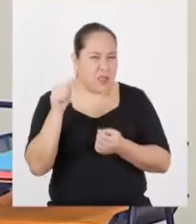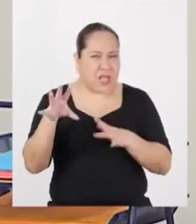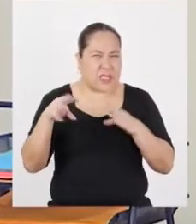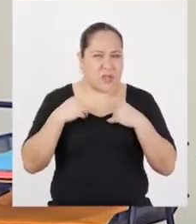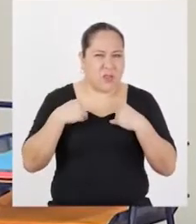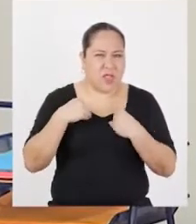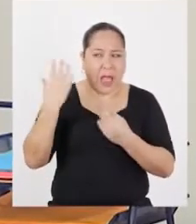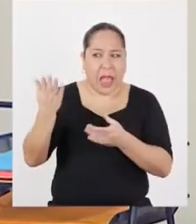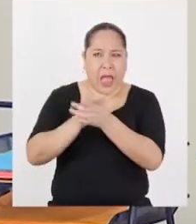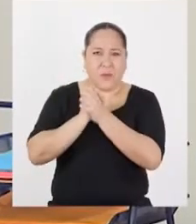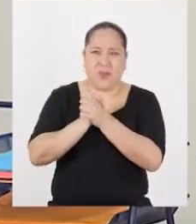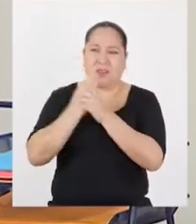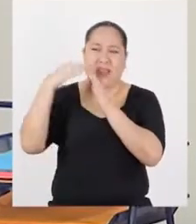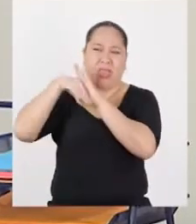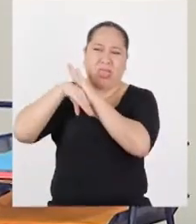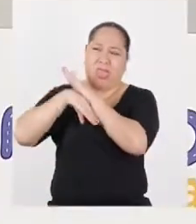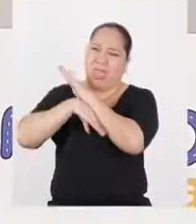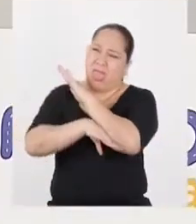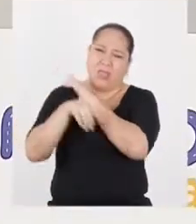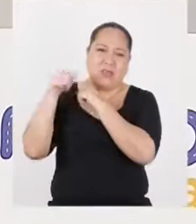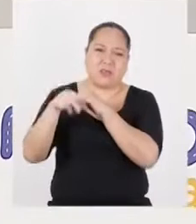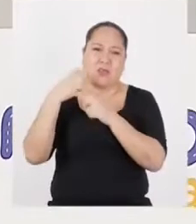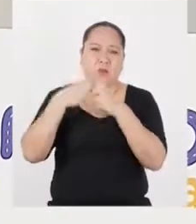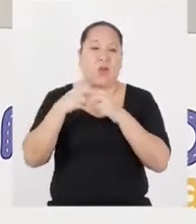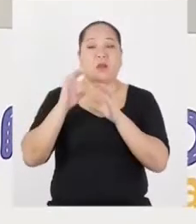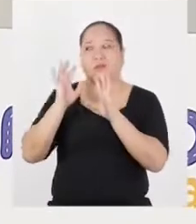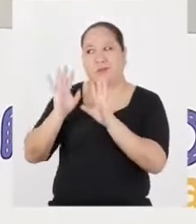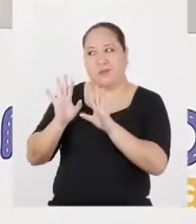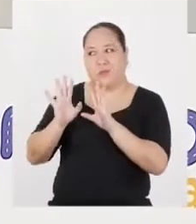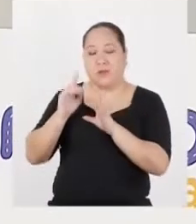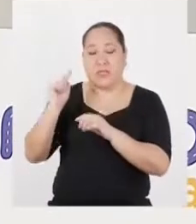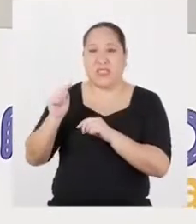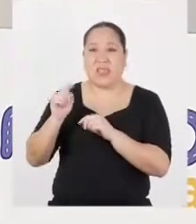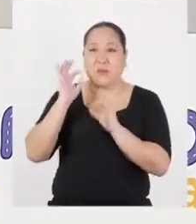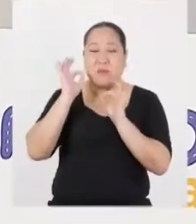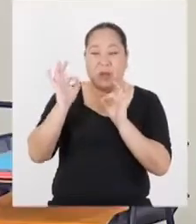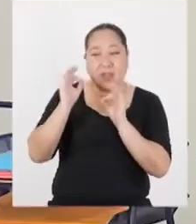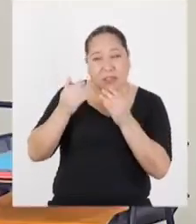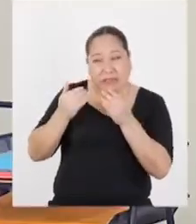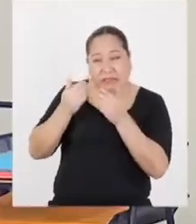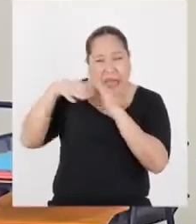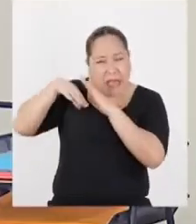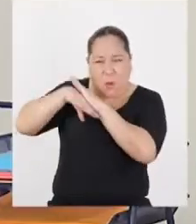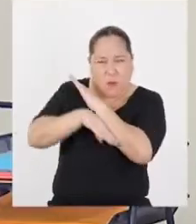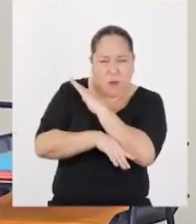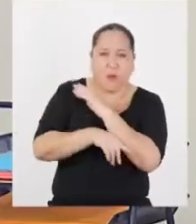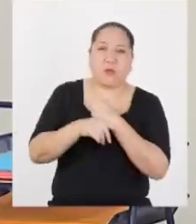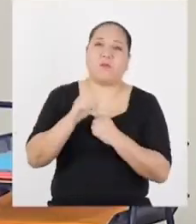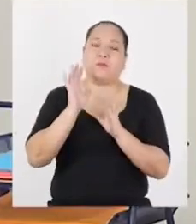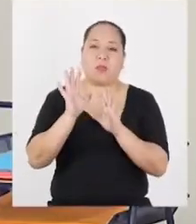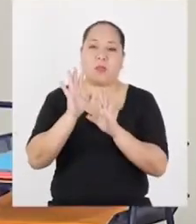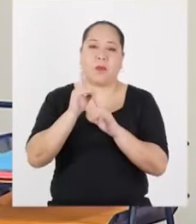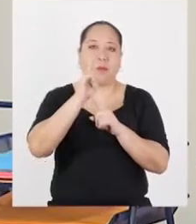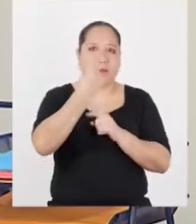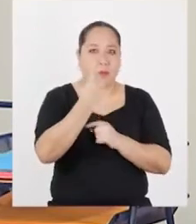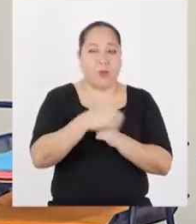Su amigo ya está muy metido en ese problema. No todavía, pero está en camino a ello. Antes que nada, le